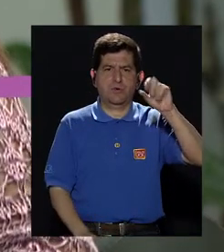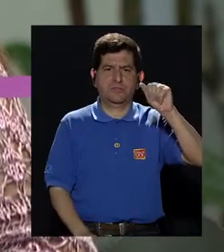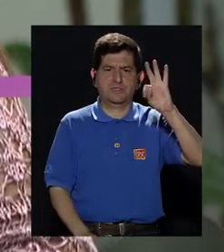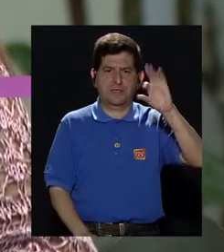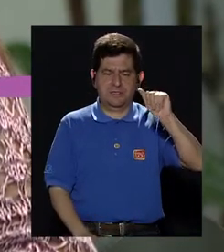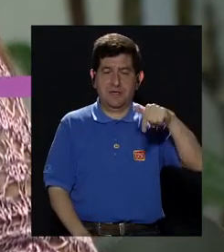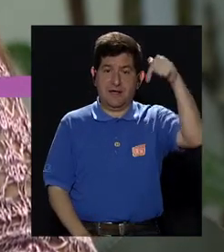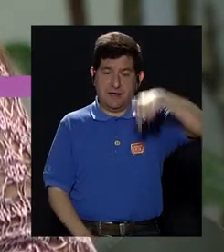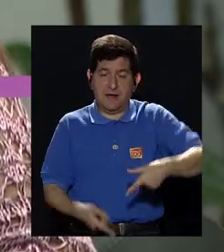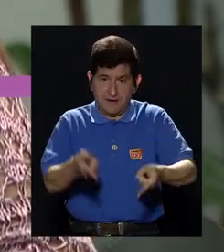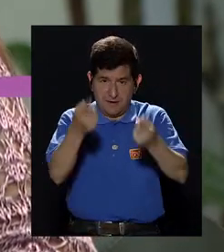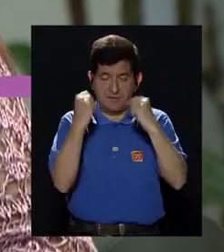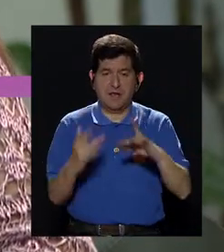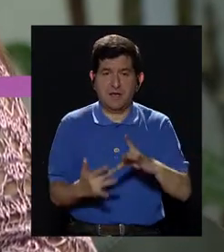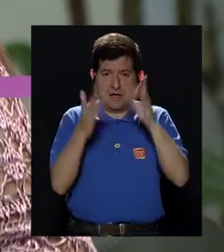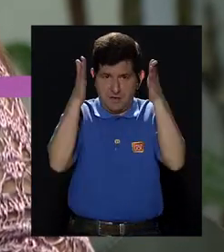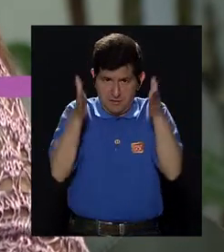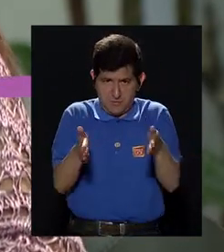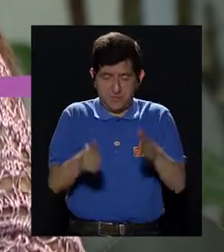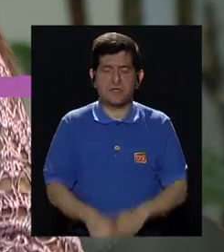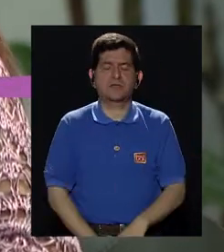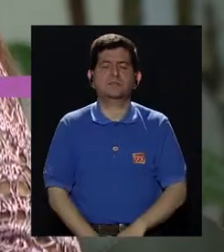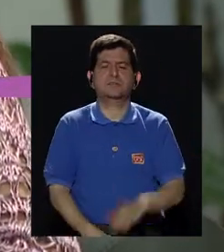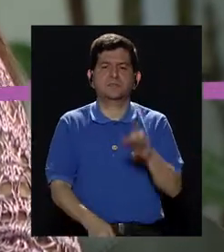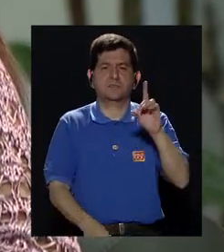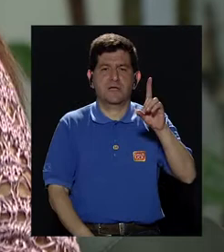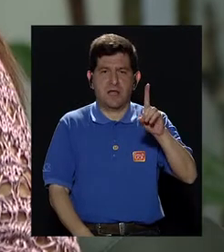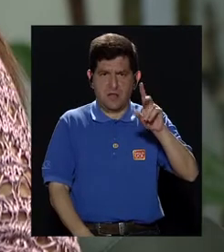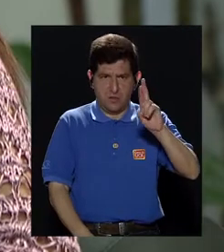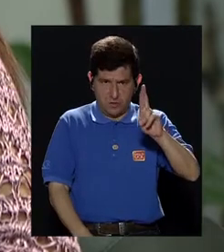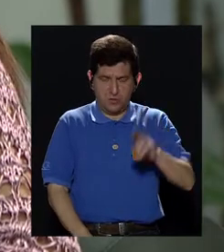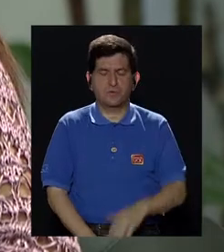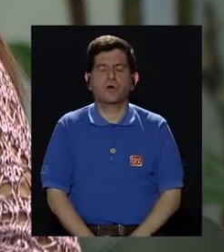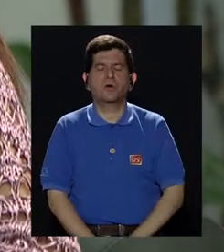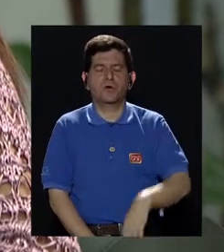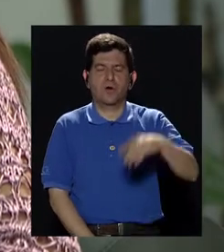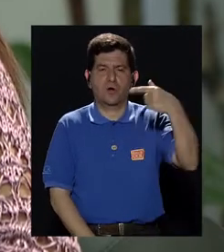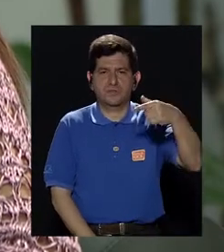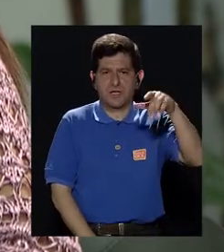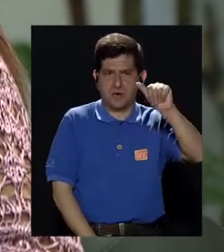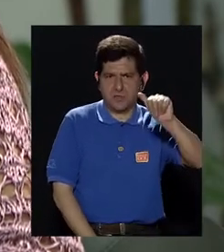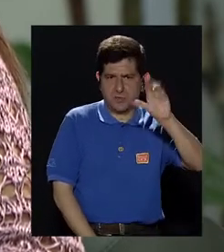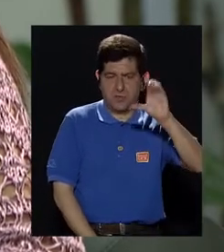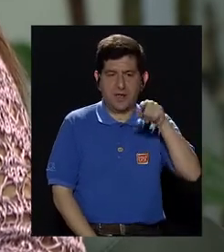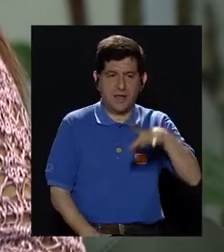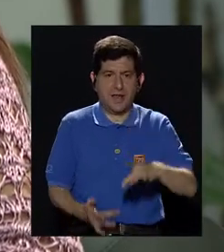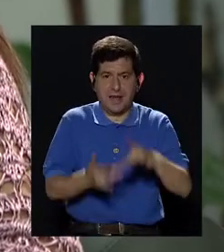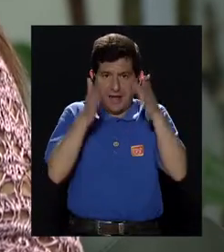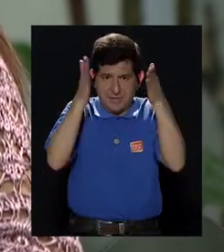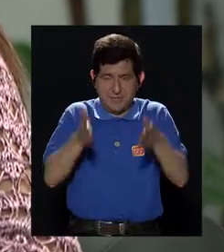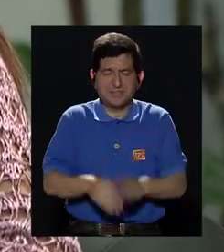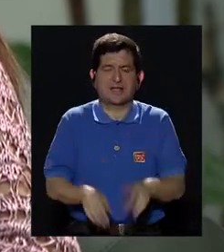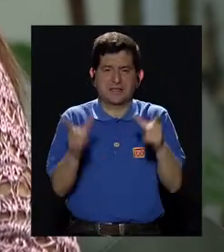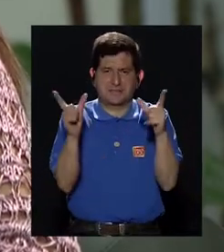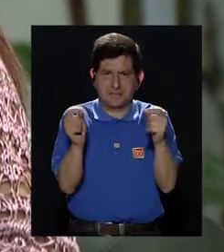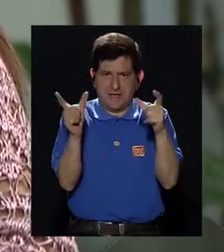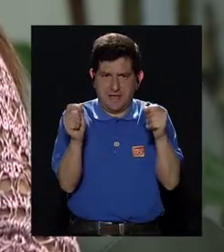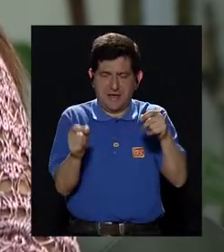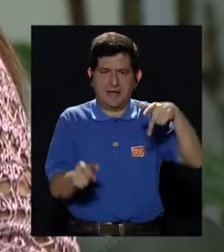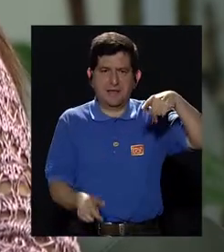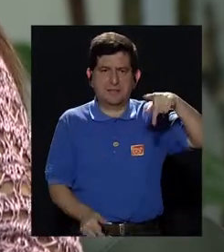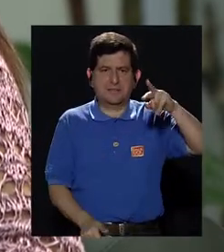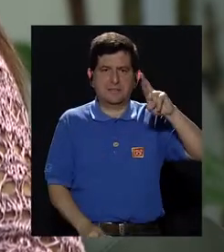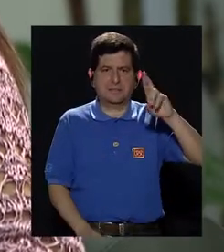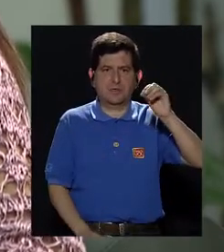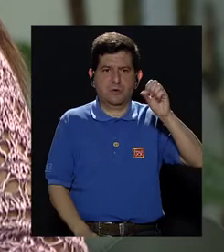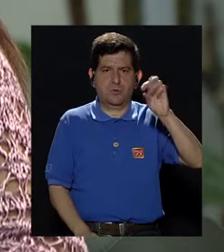acerca de este tema, contamos con la presencia del especialista, el doctor, el urólogo Gonzalo Azúa Córdoba. Él es especialista en cáncer de próstata y